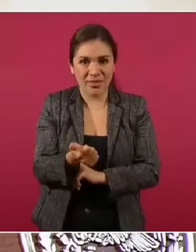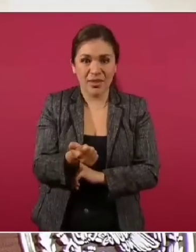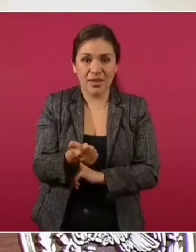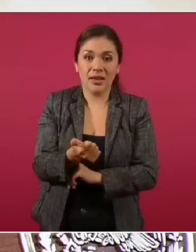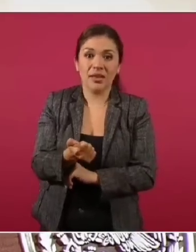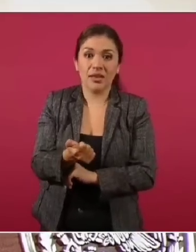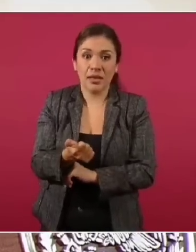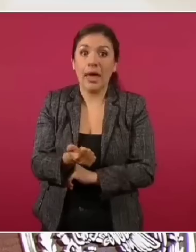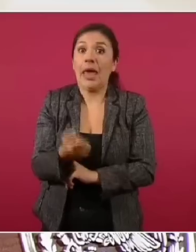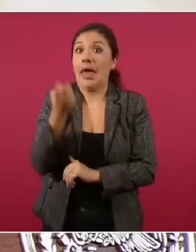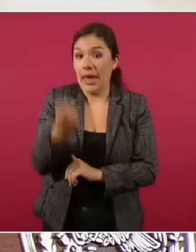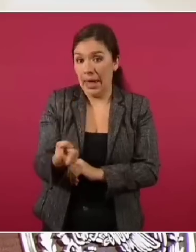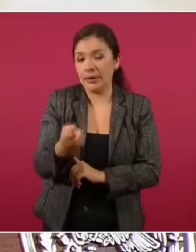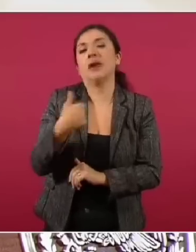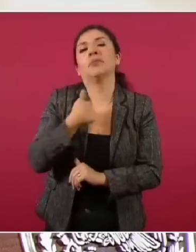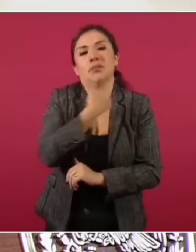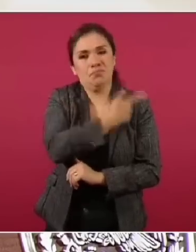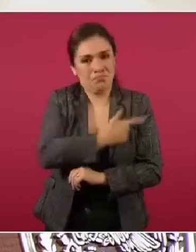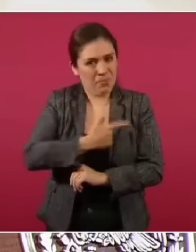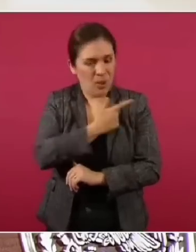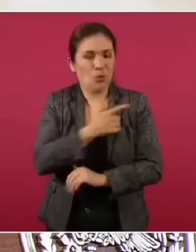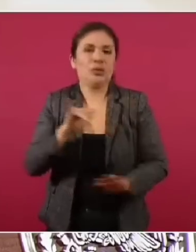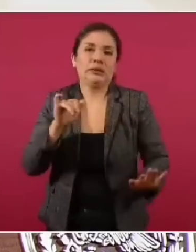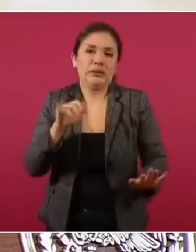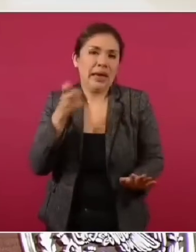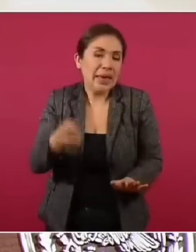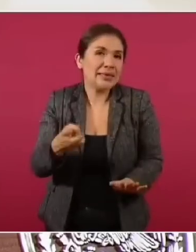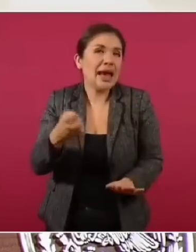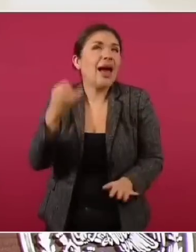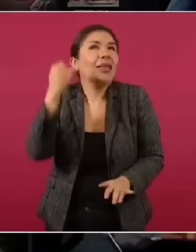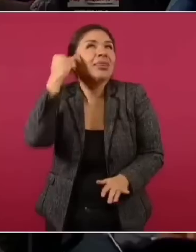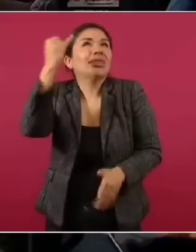A mí me gustaría mucho eso. Ese es ideal.